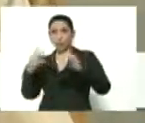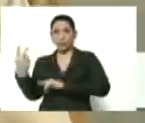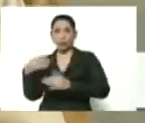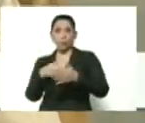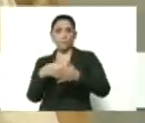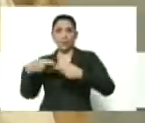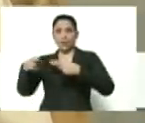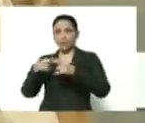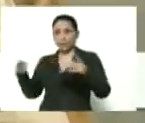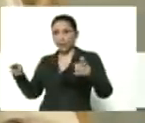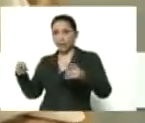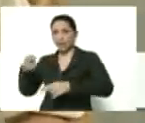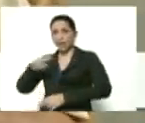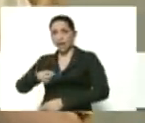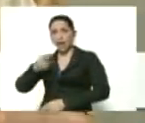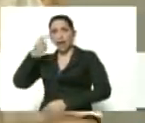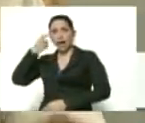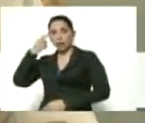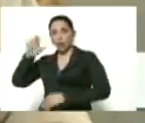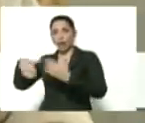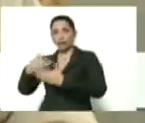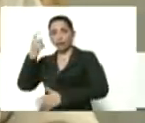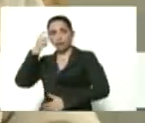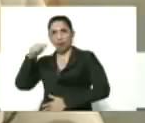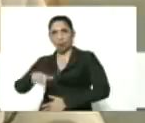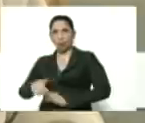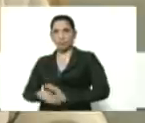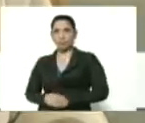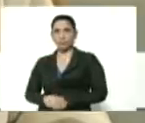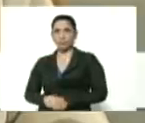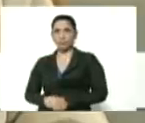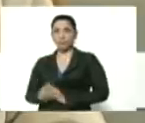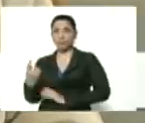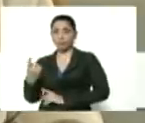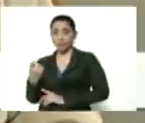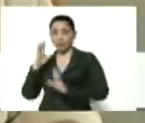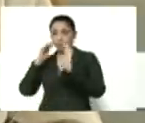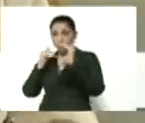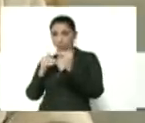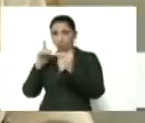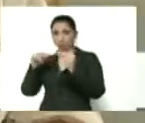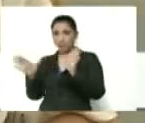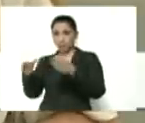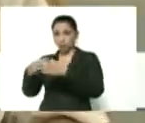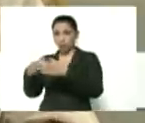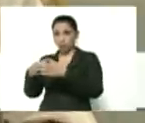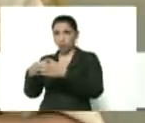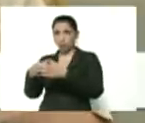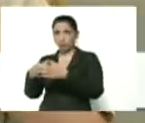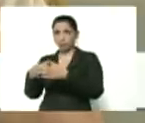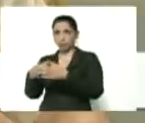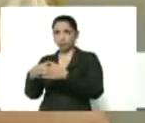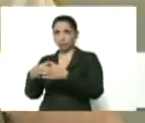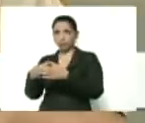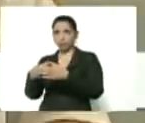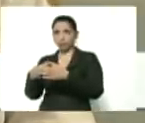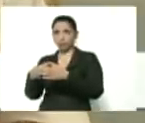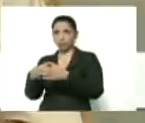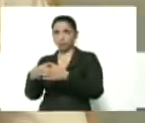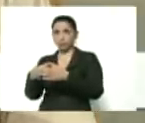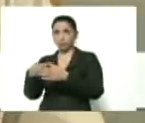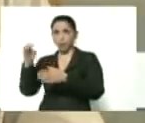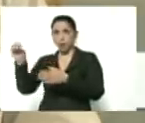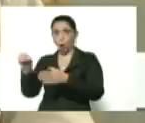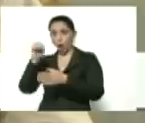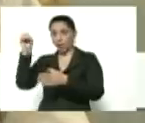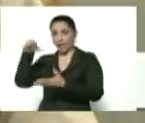de arroz al momento, al día de hoy. Y nos falta atender el sector oriental, la parte oriental